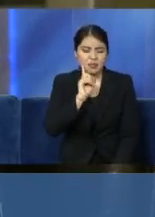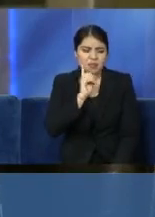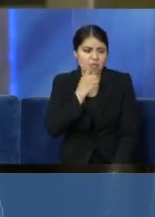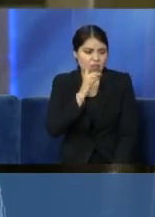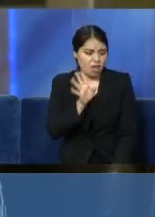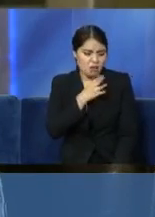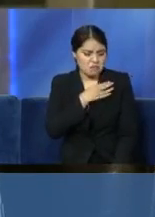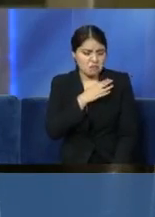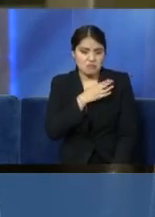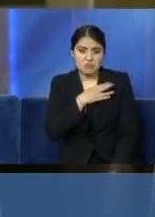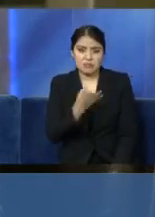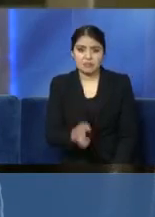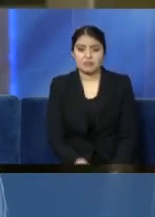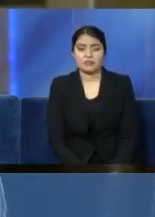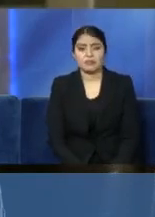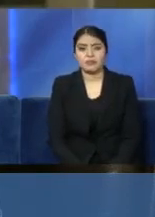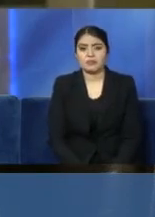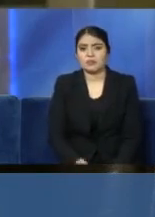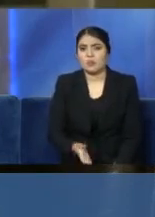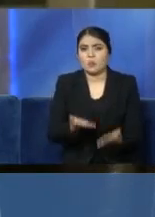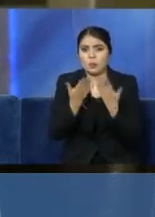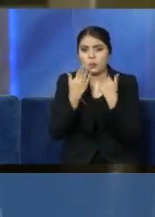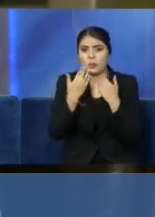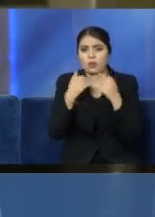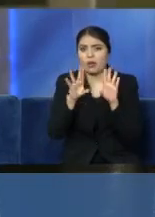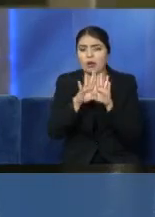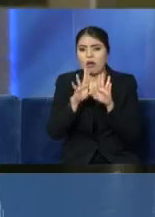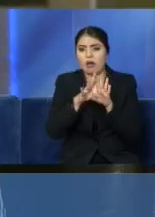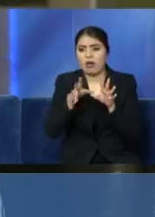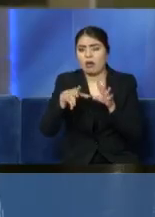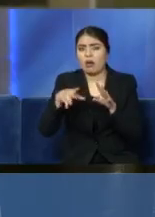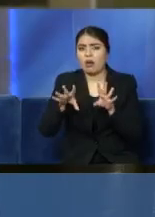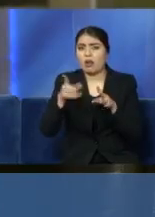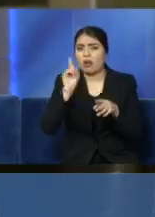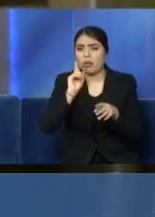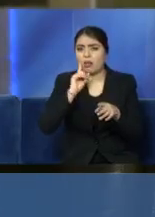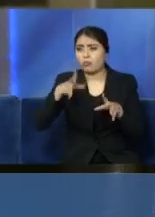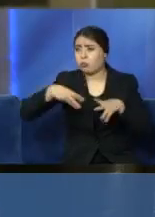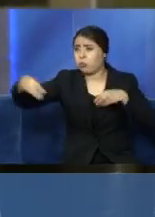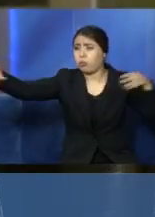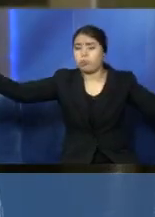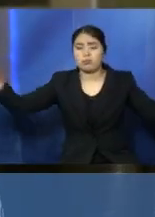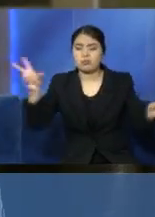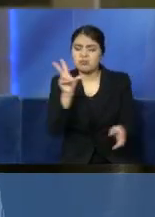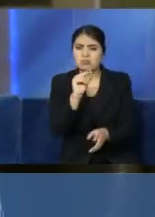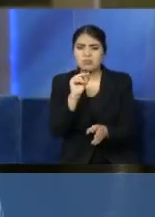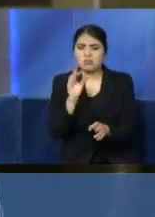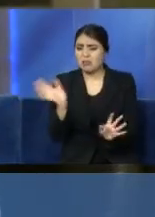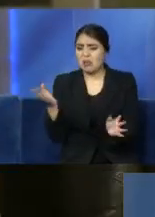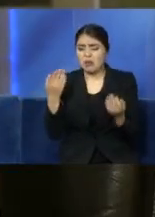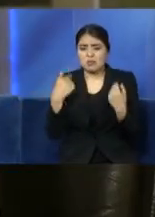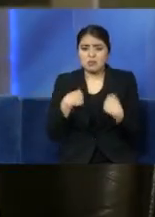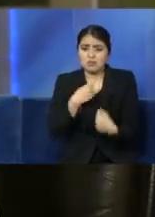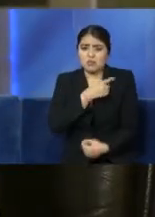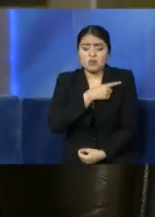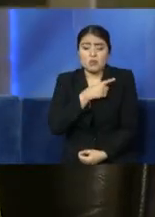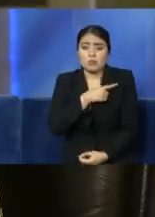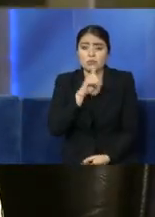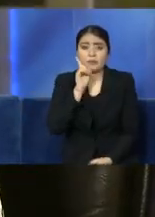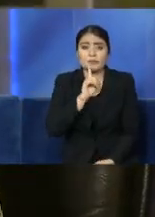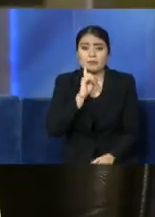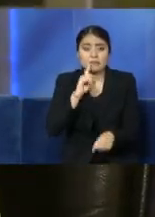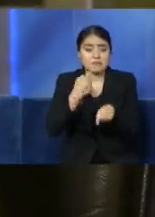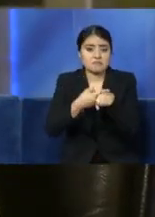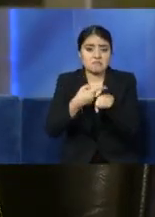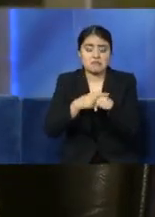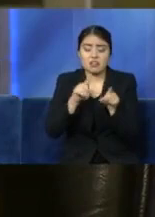y no hubo derivación de casos que vinieran de ella. Entonces, quiere decir que se contuvo la infección en